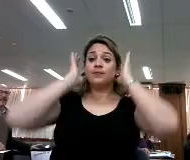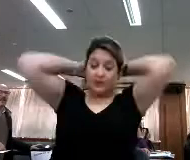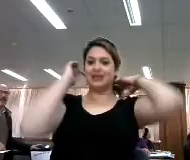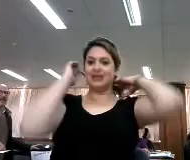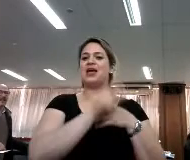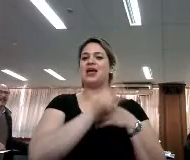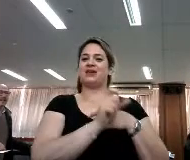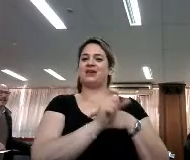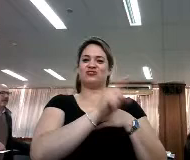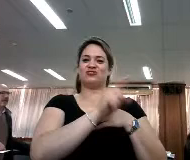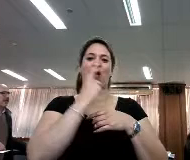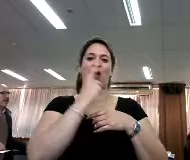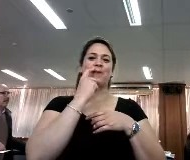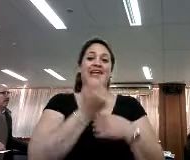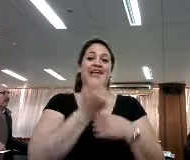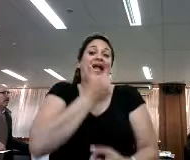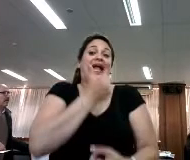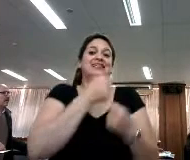casi está de acuerdo conmigo,